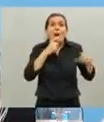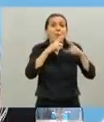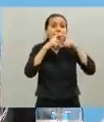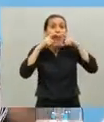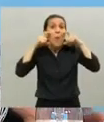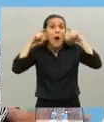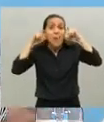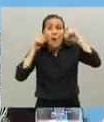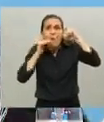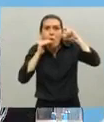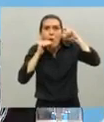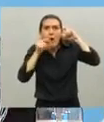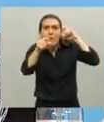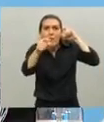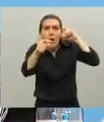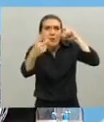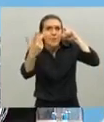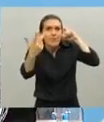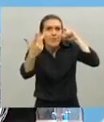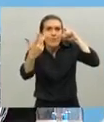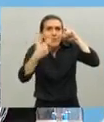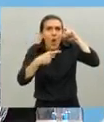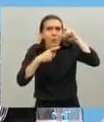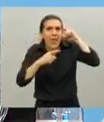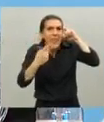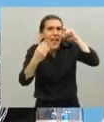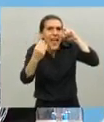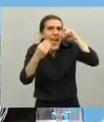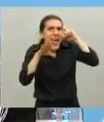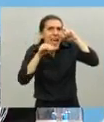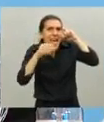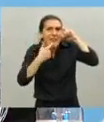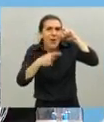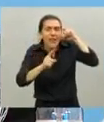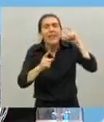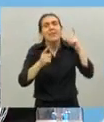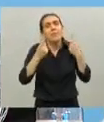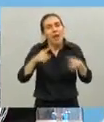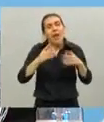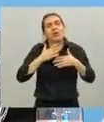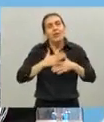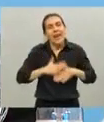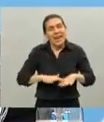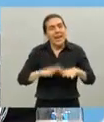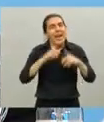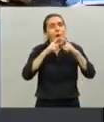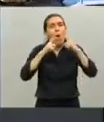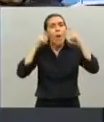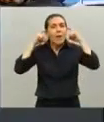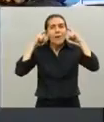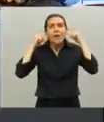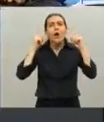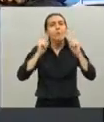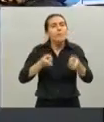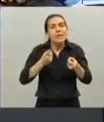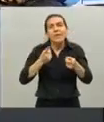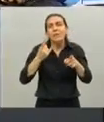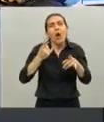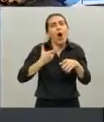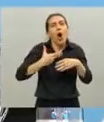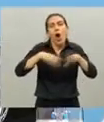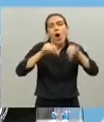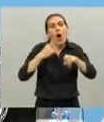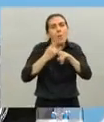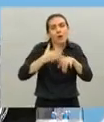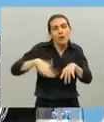vos no me entenderías nada pero quedate tranquila que hay que usar el barbijo como ordenan en la ciudad de Buenos Aires en la provincia de Buenos